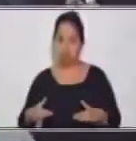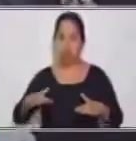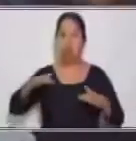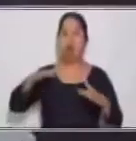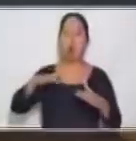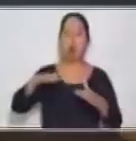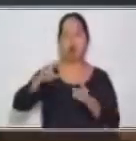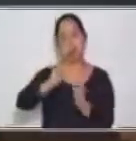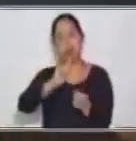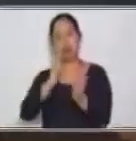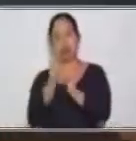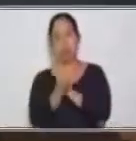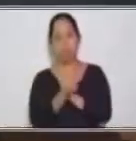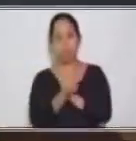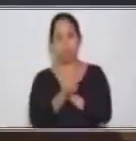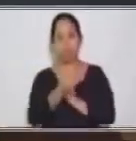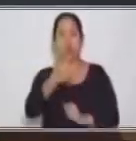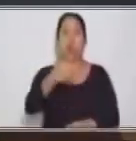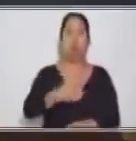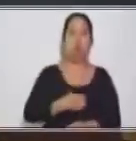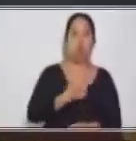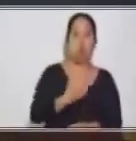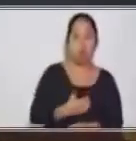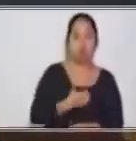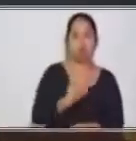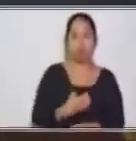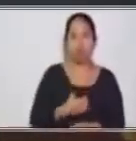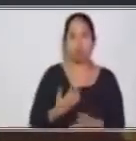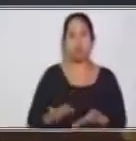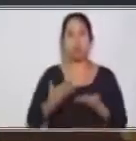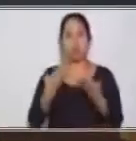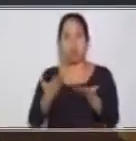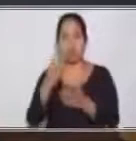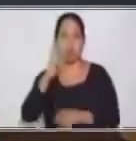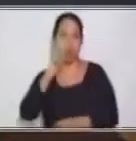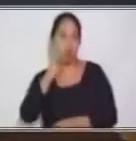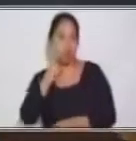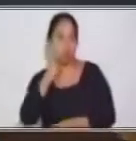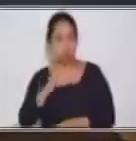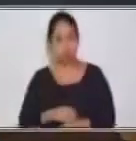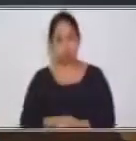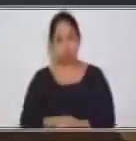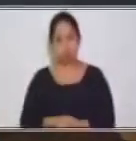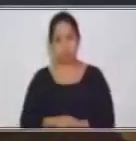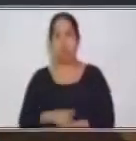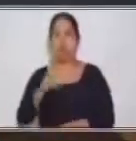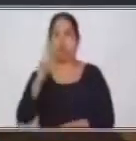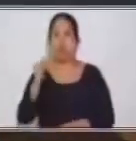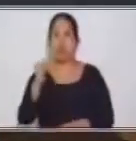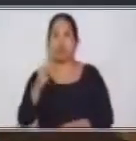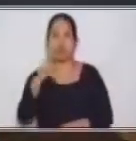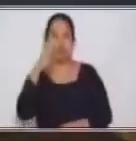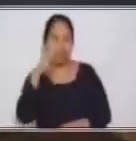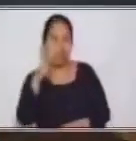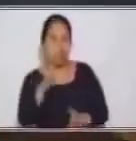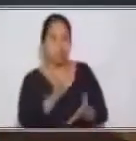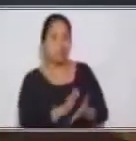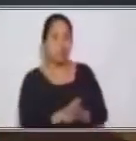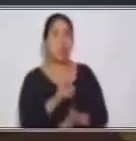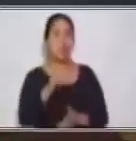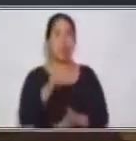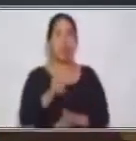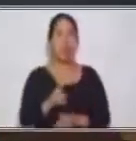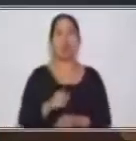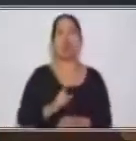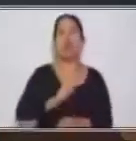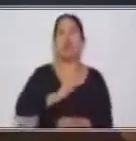voz activa? Los docentes o los maestros entregan los dulces. Entonces, estamos identificando que el fue, el es